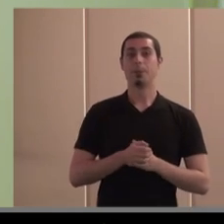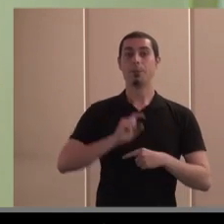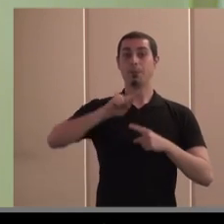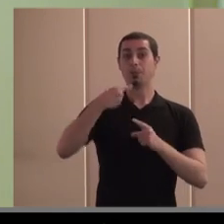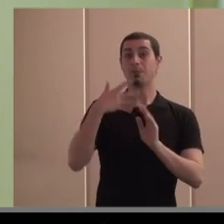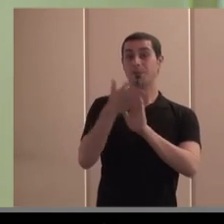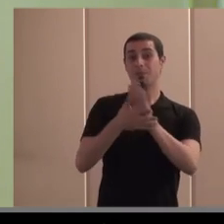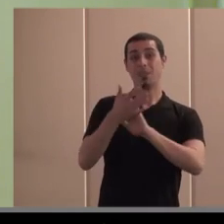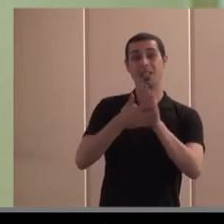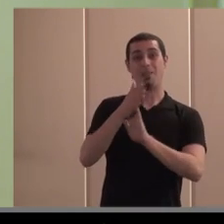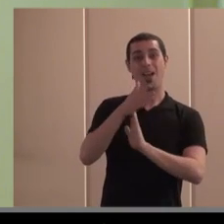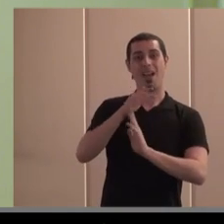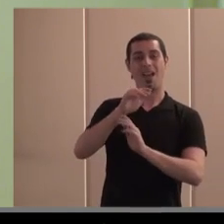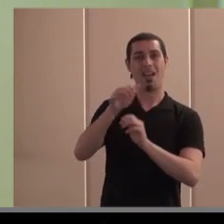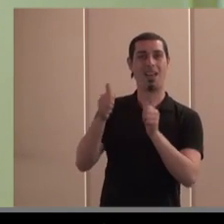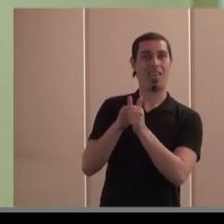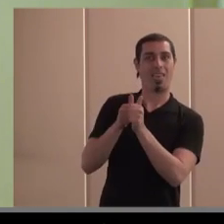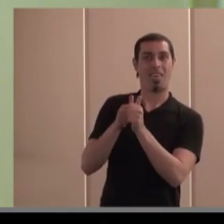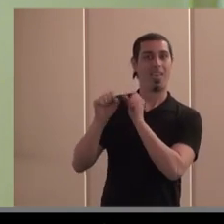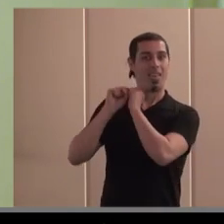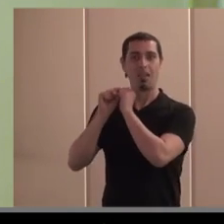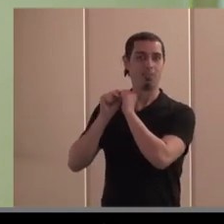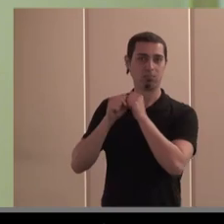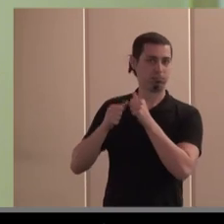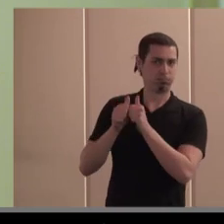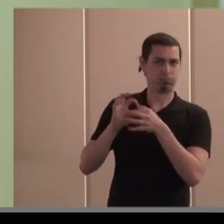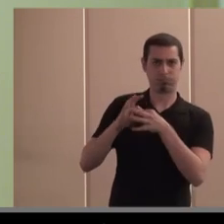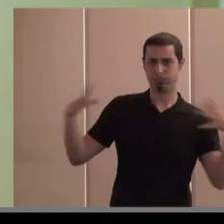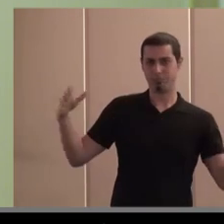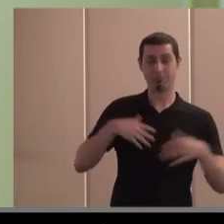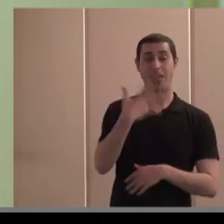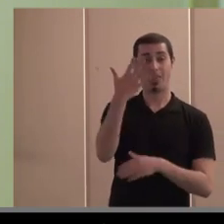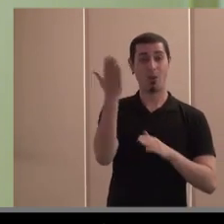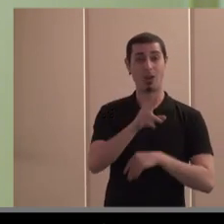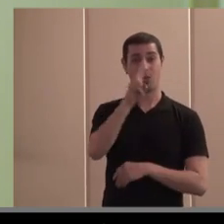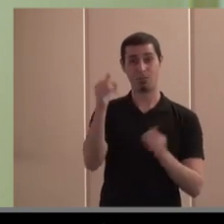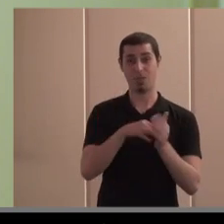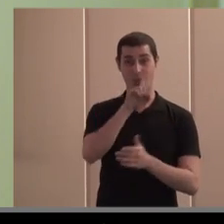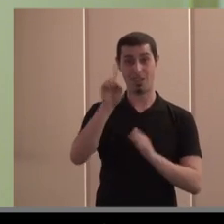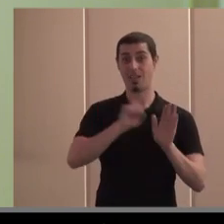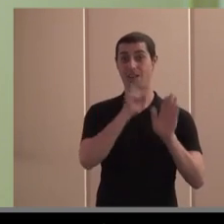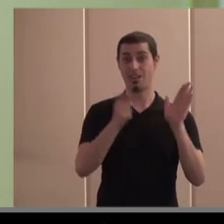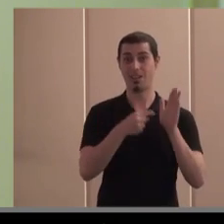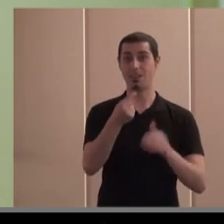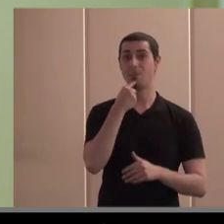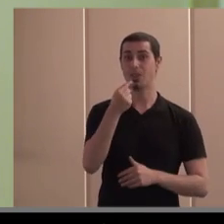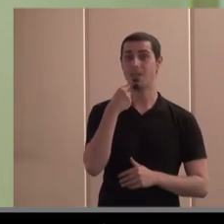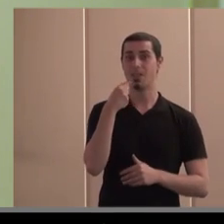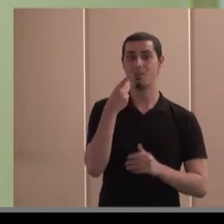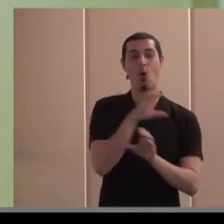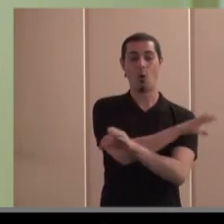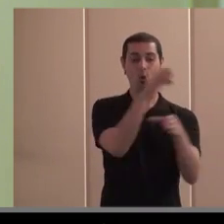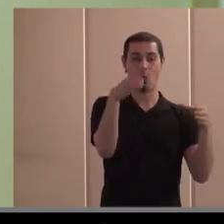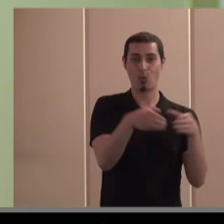hay una independencia clara con los poderes públicos. Estos son una serie de principios que vienen en la Ley 5.2011 y que definen a este